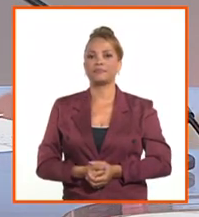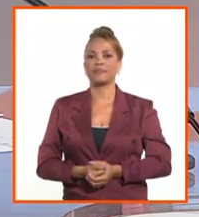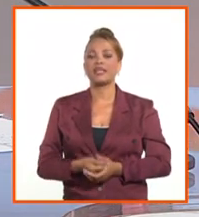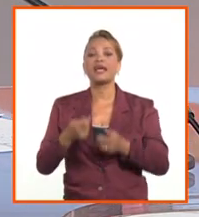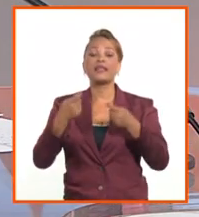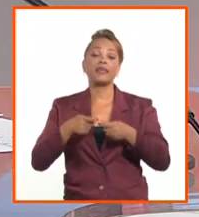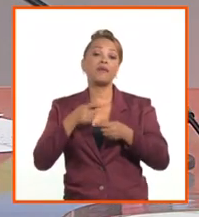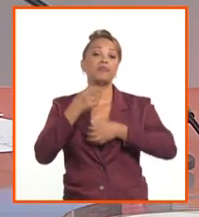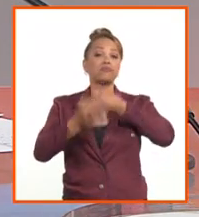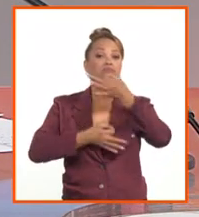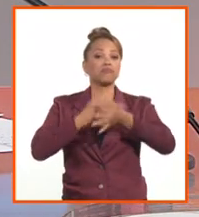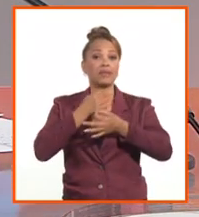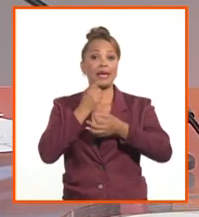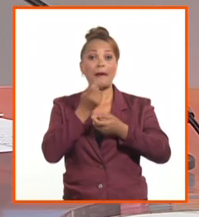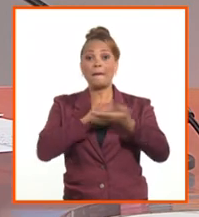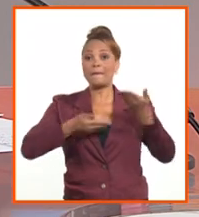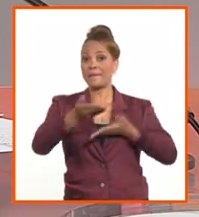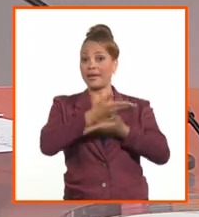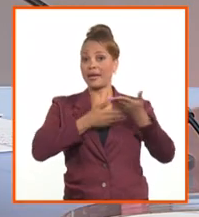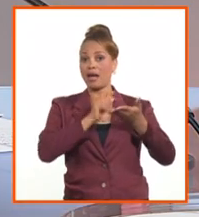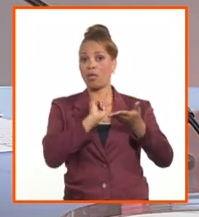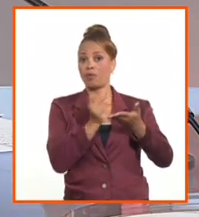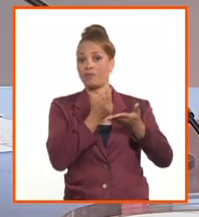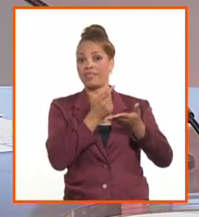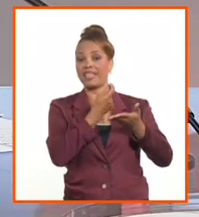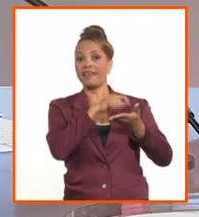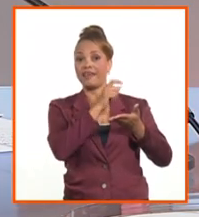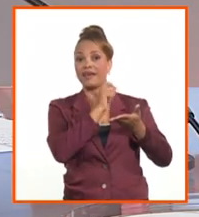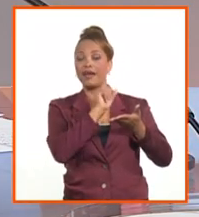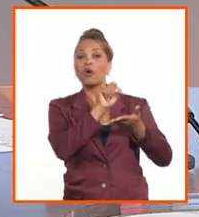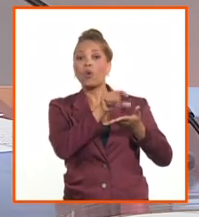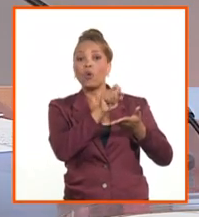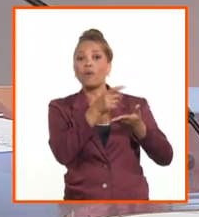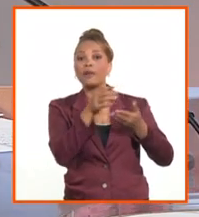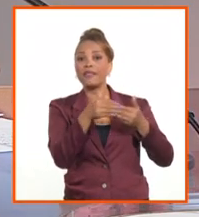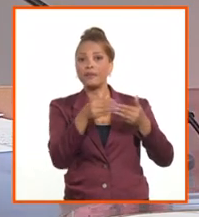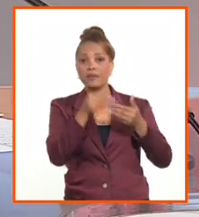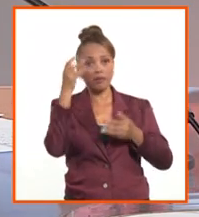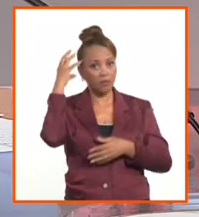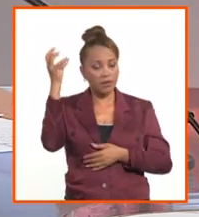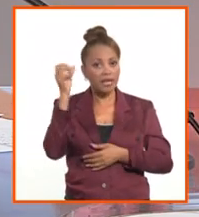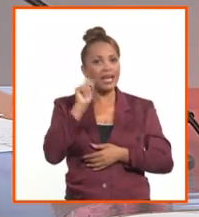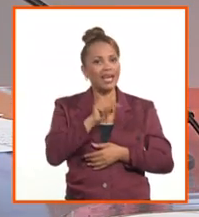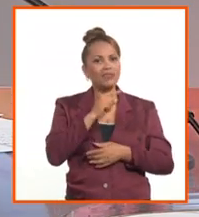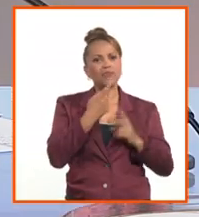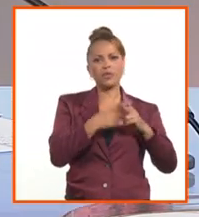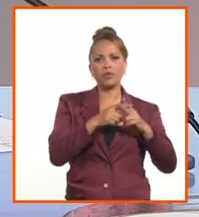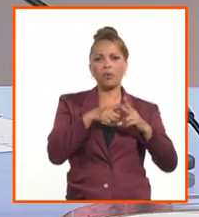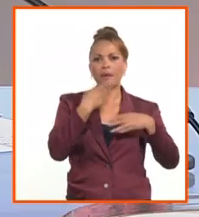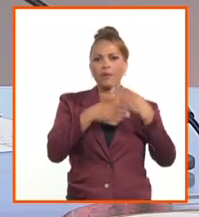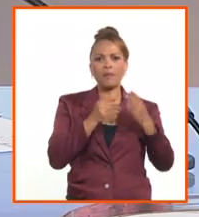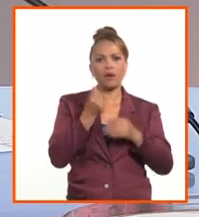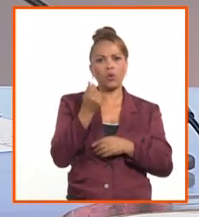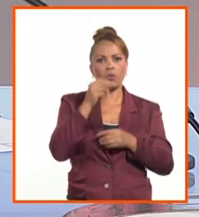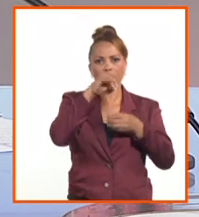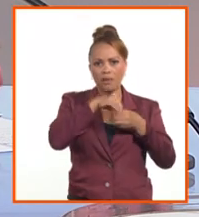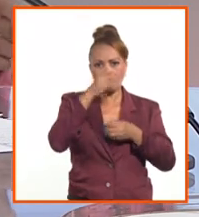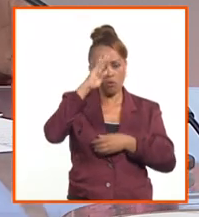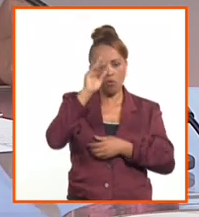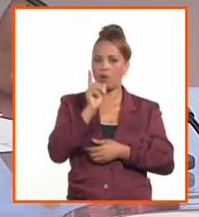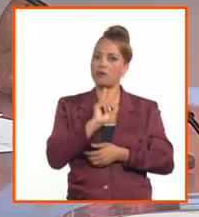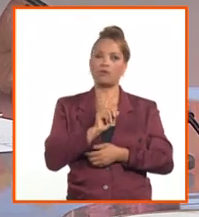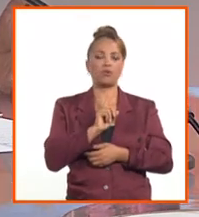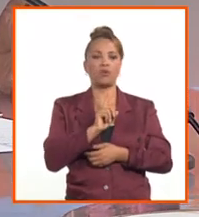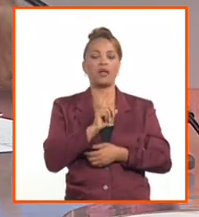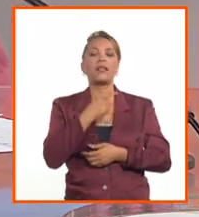también que este mercado, no solamente, como explicaba Alejandro, va a resolver el problema de la economía interna. Tienen que haber los